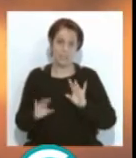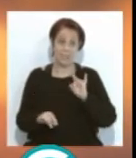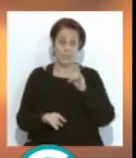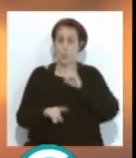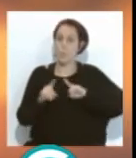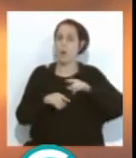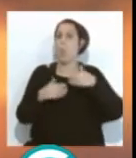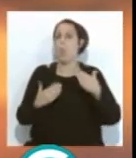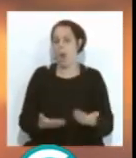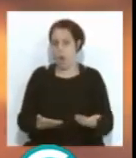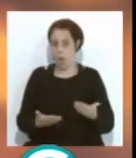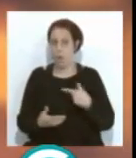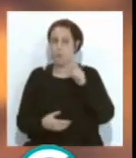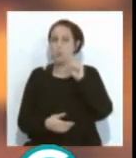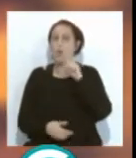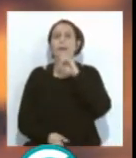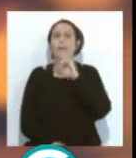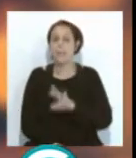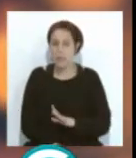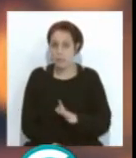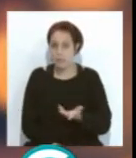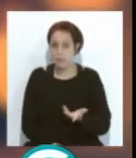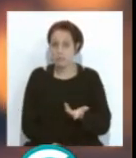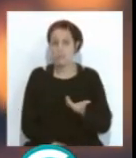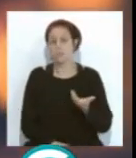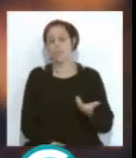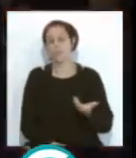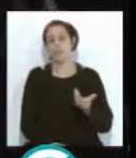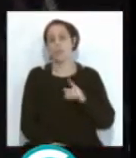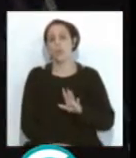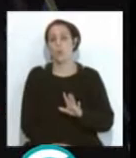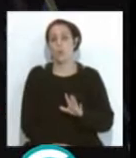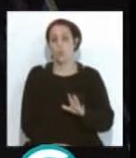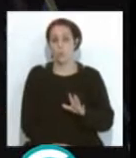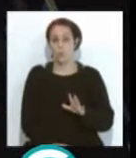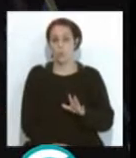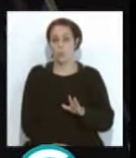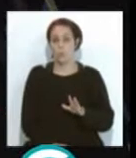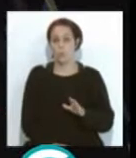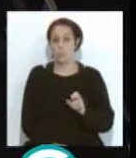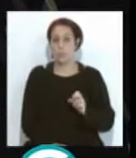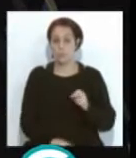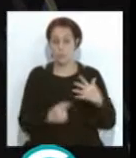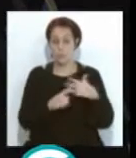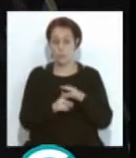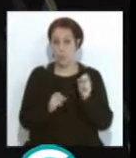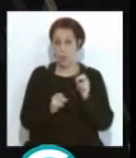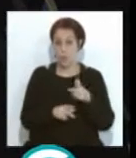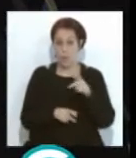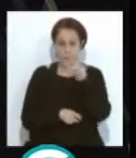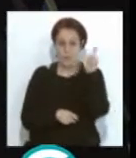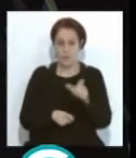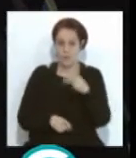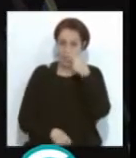siempre va a estar en quién puntúa. pero no en el peor de los casos que es alguien que por